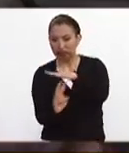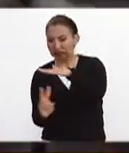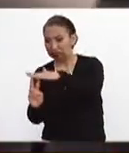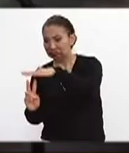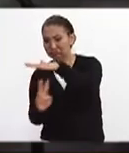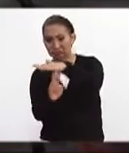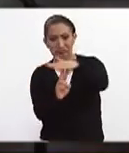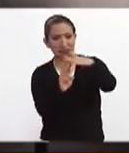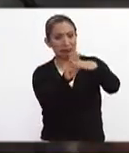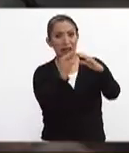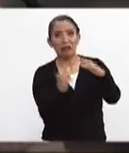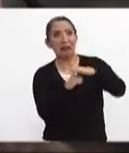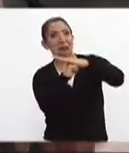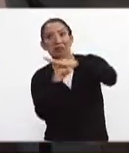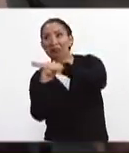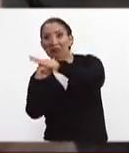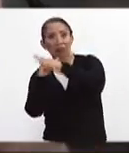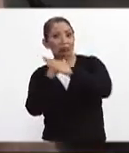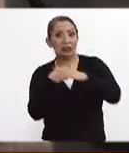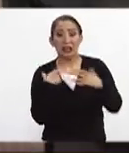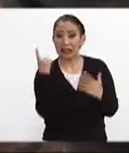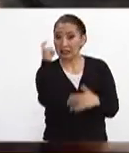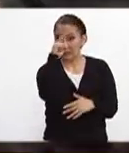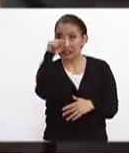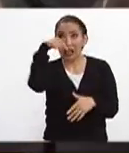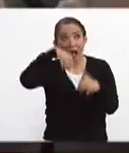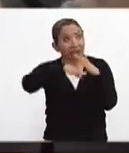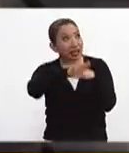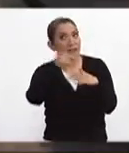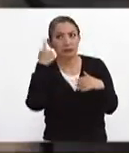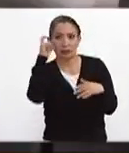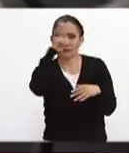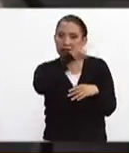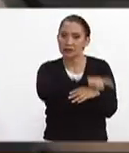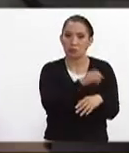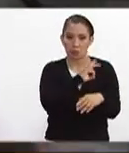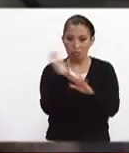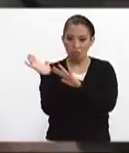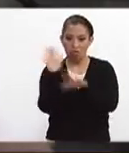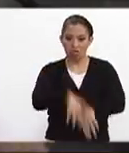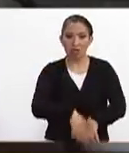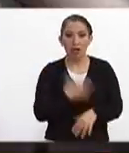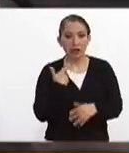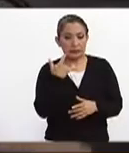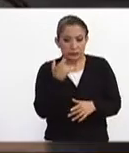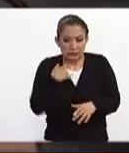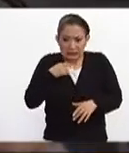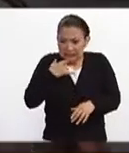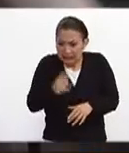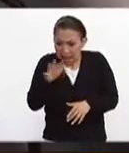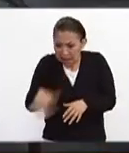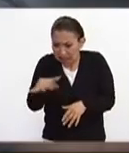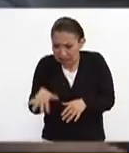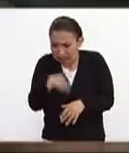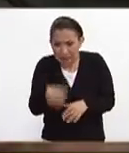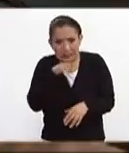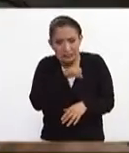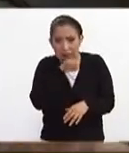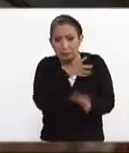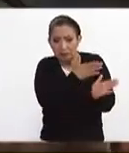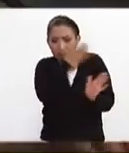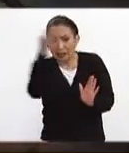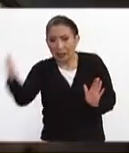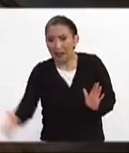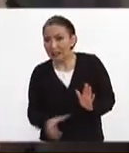por demasiadas vigas por demasiados polines es muy complicado entonces están trabajando a marcha forzada tratando de ya pasaron